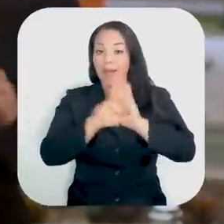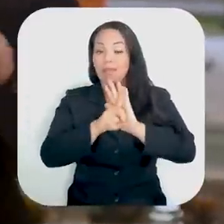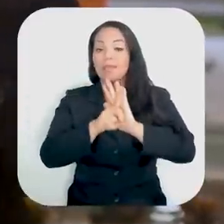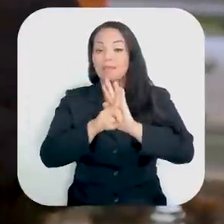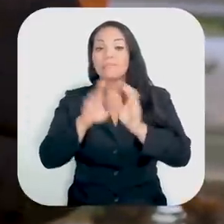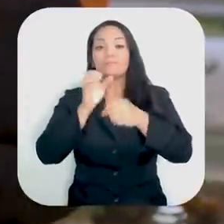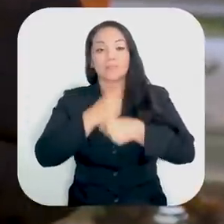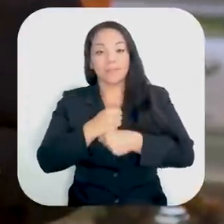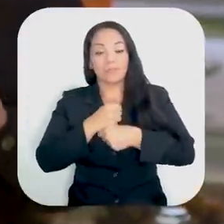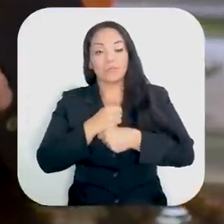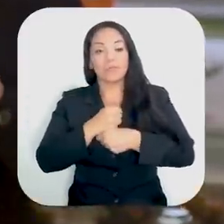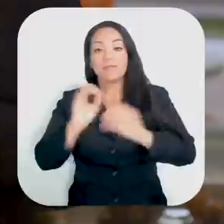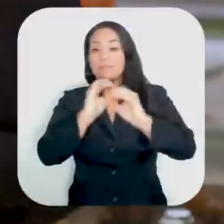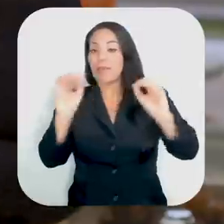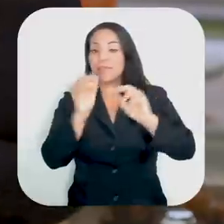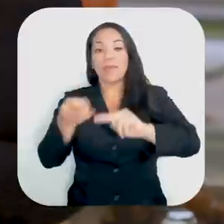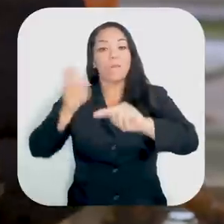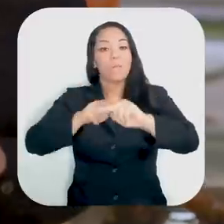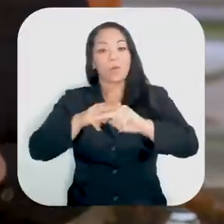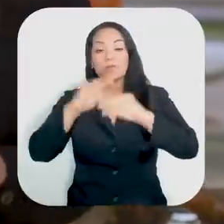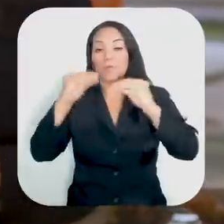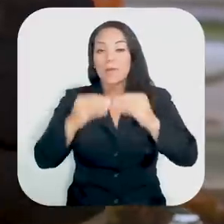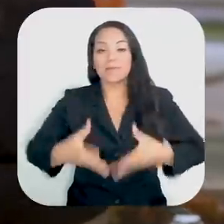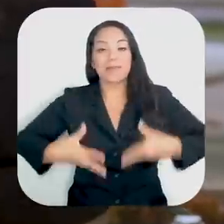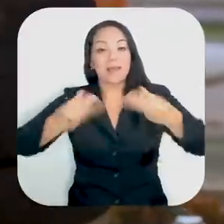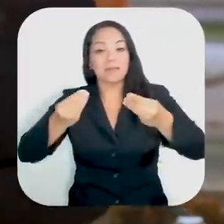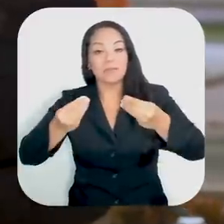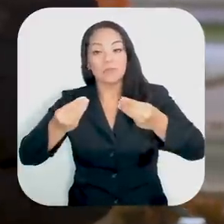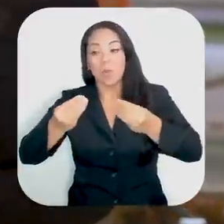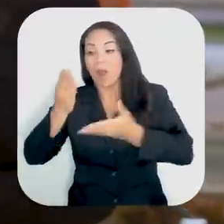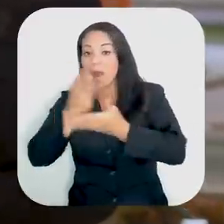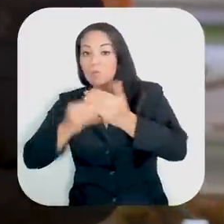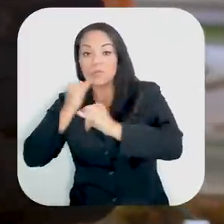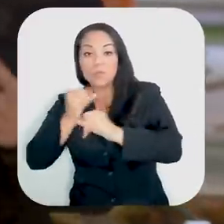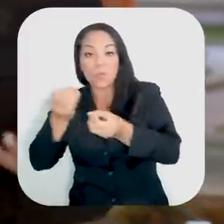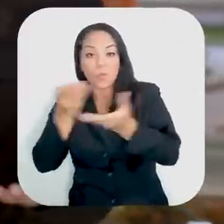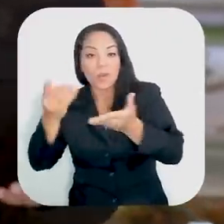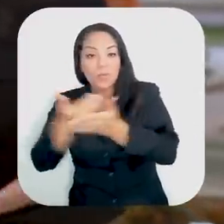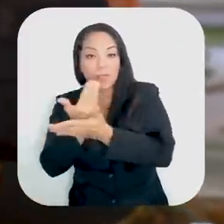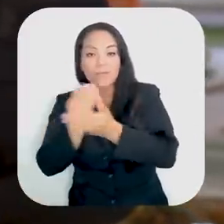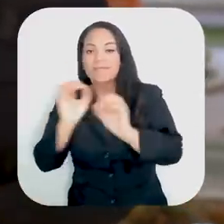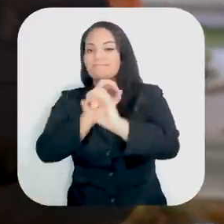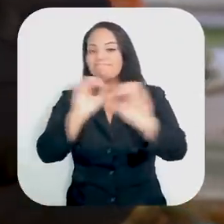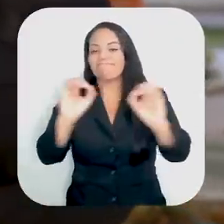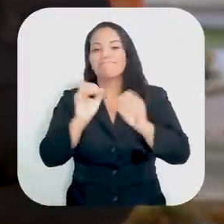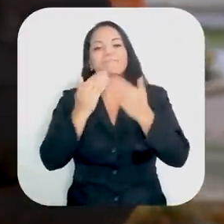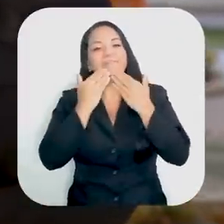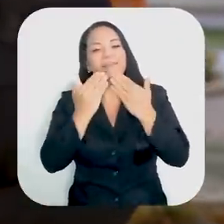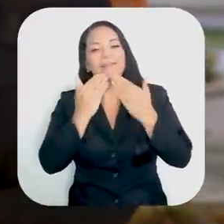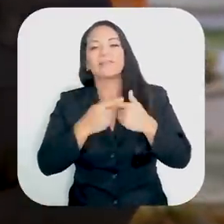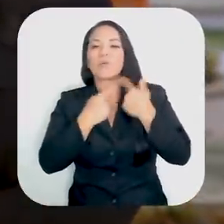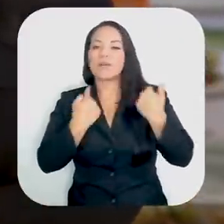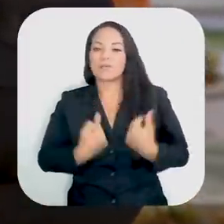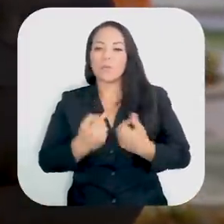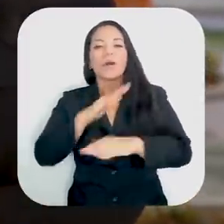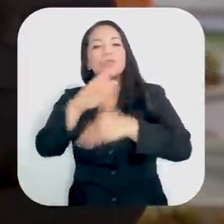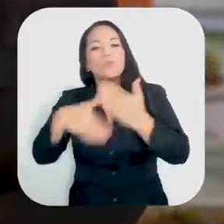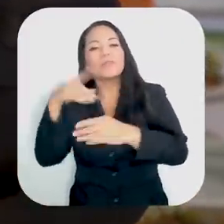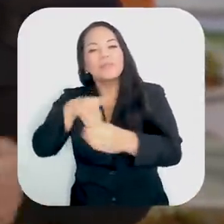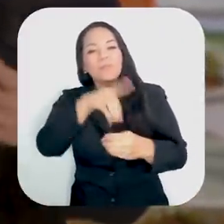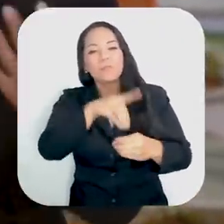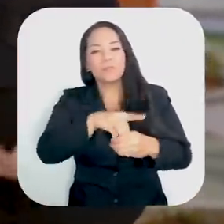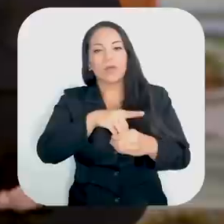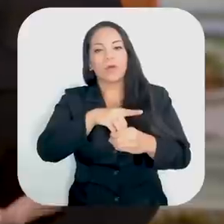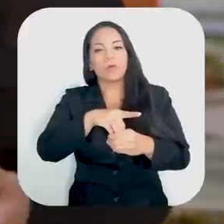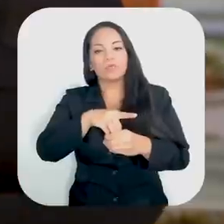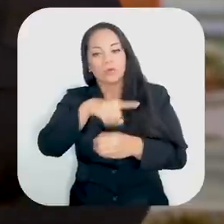crear ni un solo impuesto más, ni gasto, ni ninguna institución pública nueva. Agradezco de corazón a todos los diputados por la votación